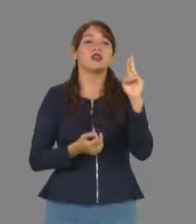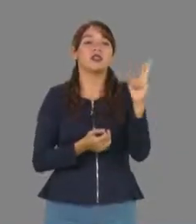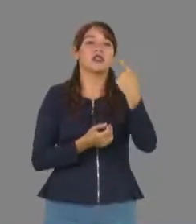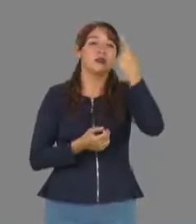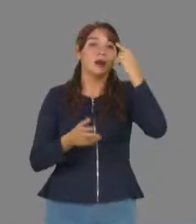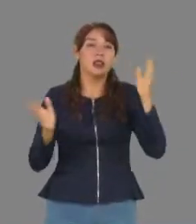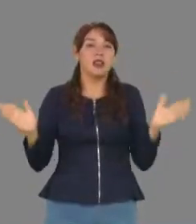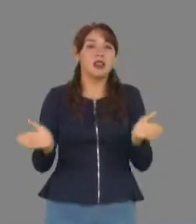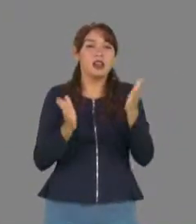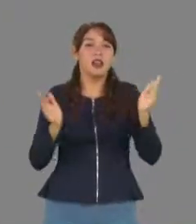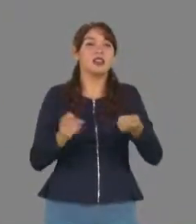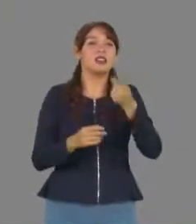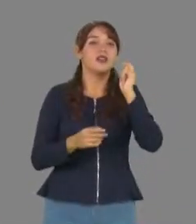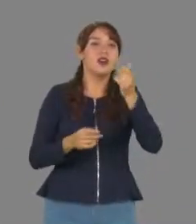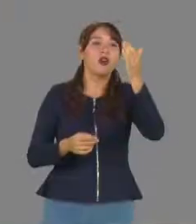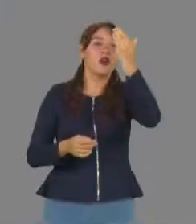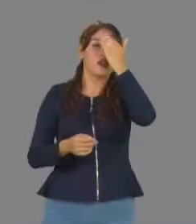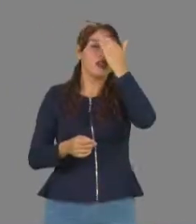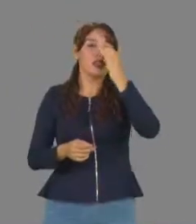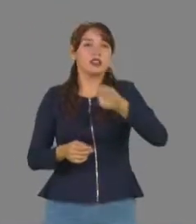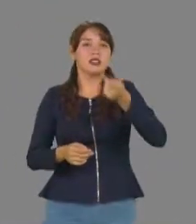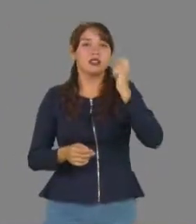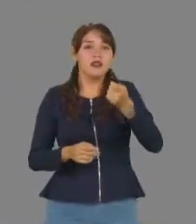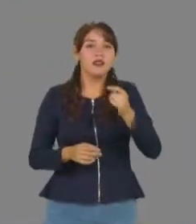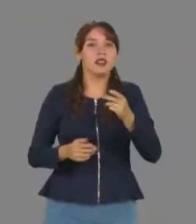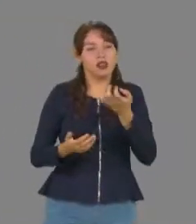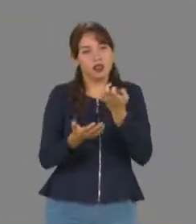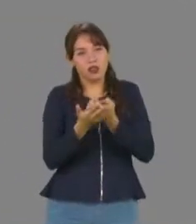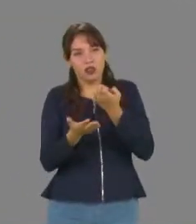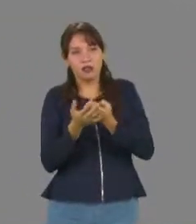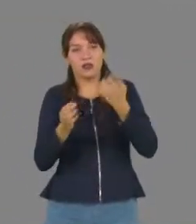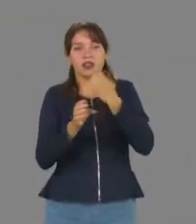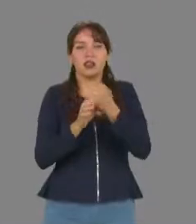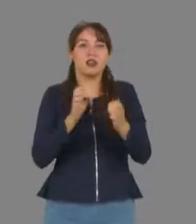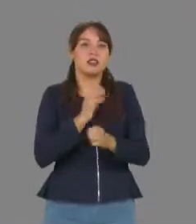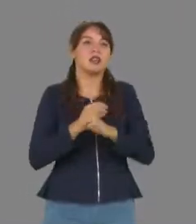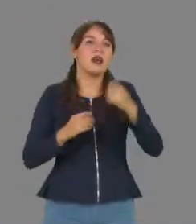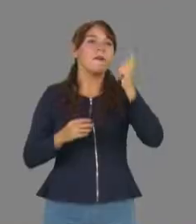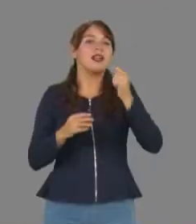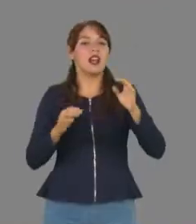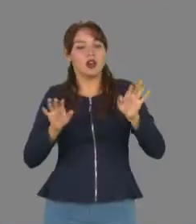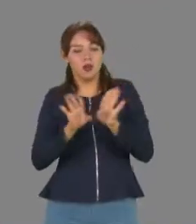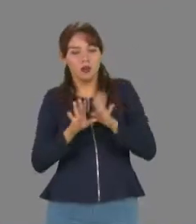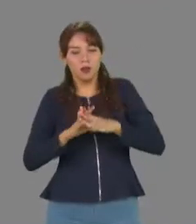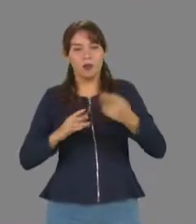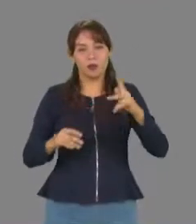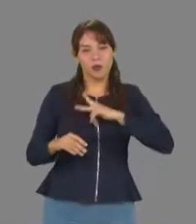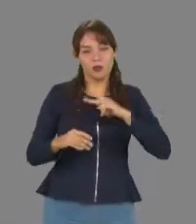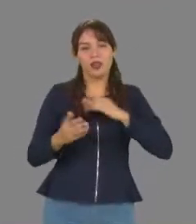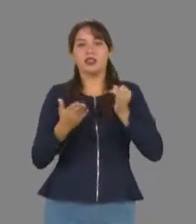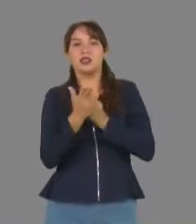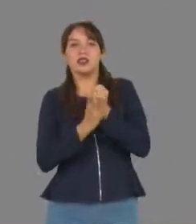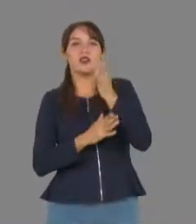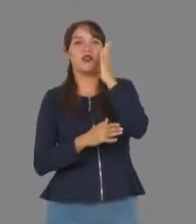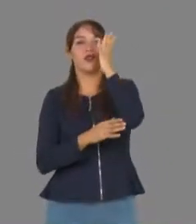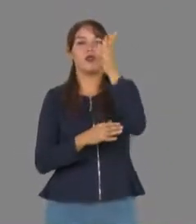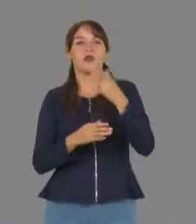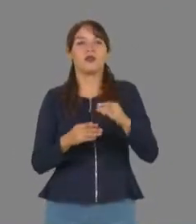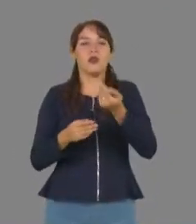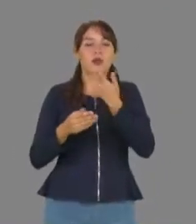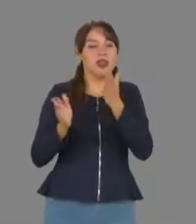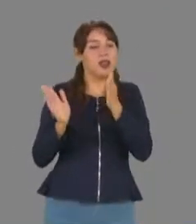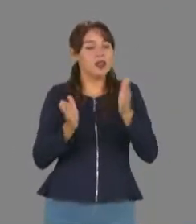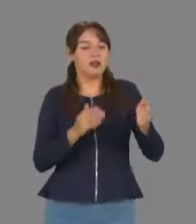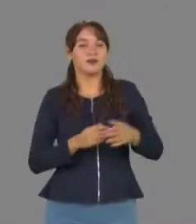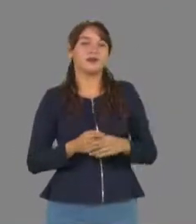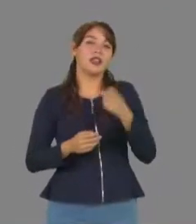conocimientos, habilidades y actitudes que permitan a individuos de todas las edades y condiciones socioeconómicas tomar decisiones que les den mayor bienestar.